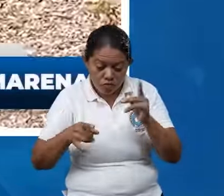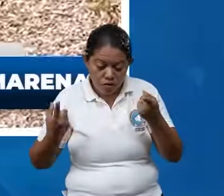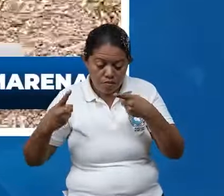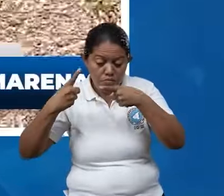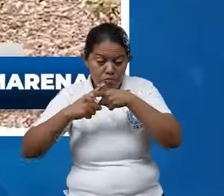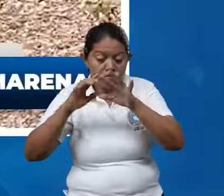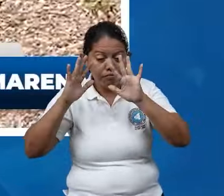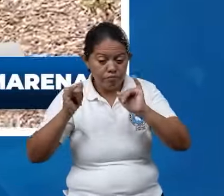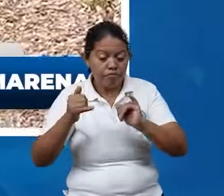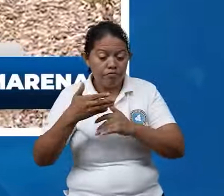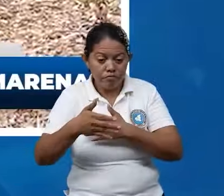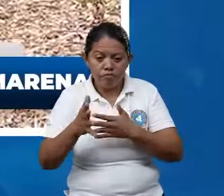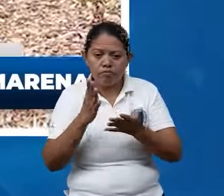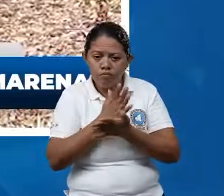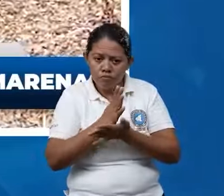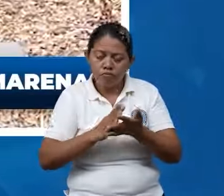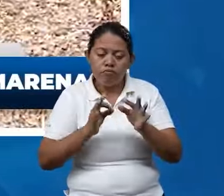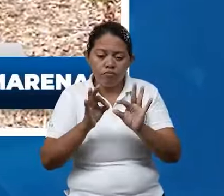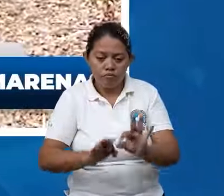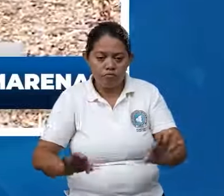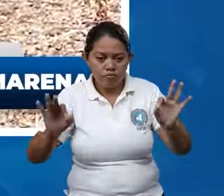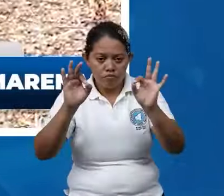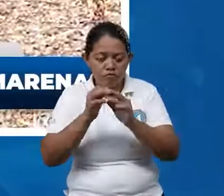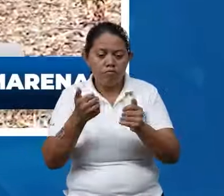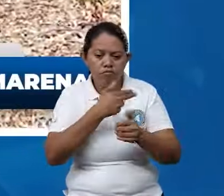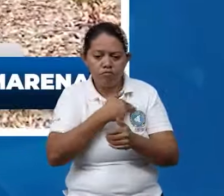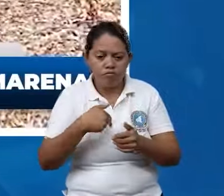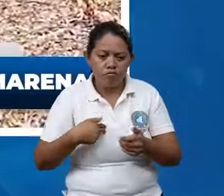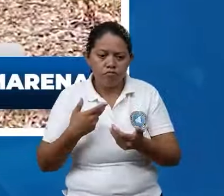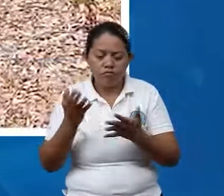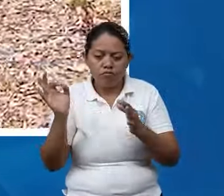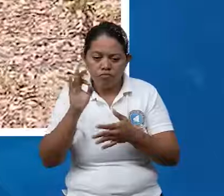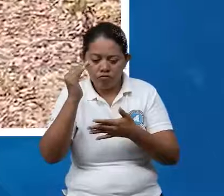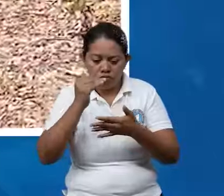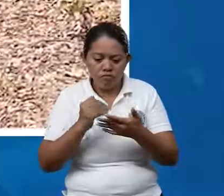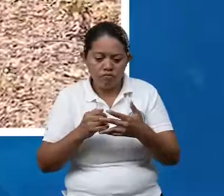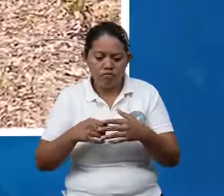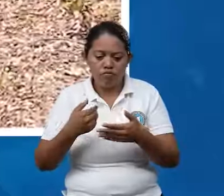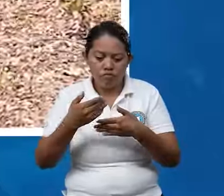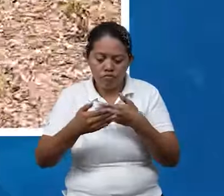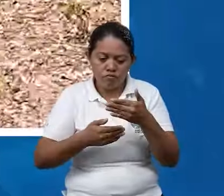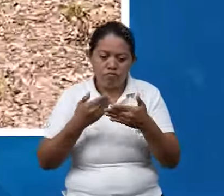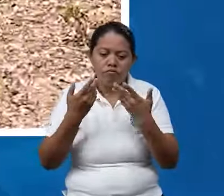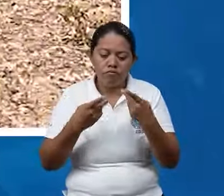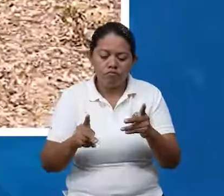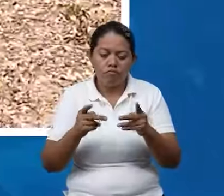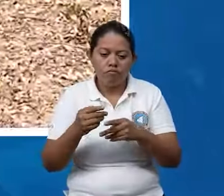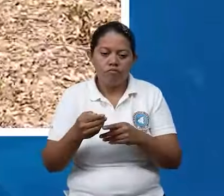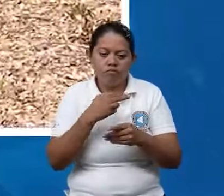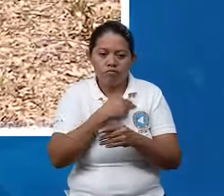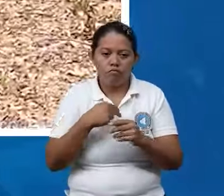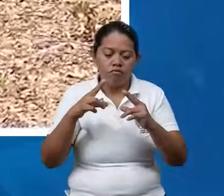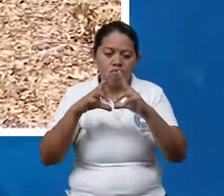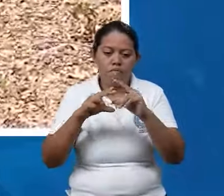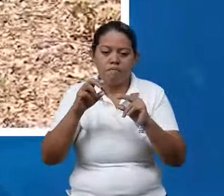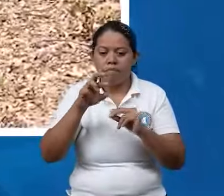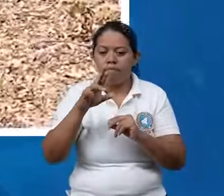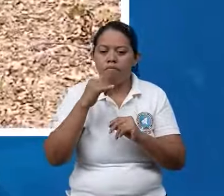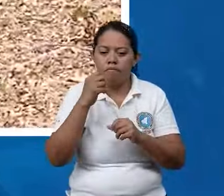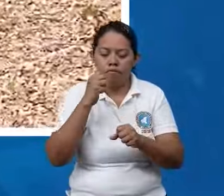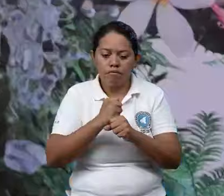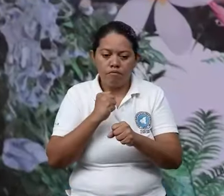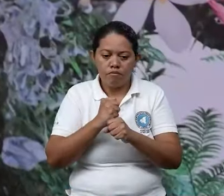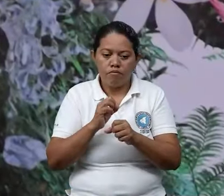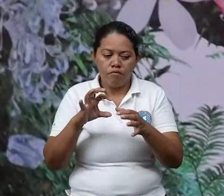mapa hemos notado la importancia que tiene esta herramienta y este curso para los delegados de Marena porque ellos